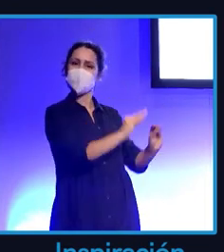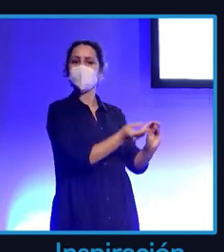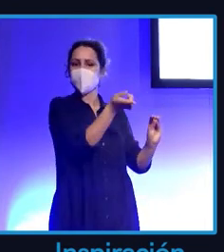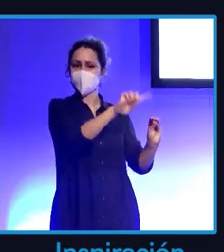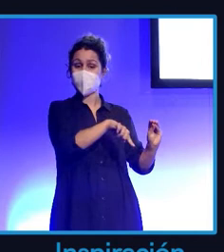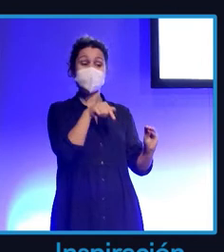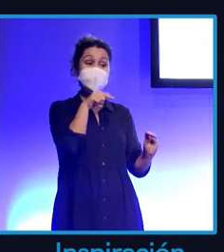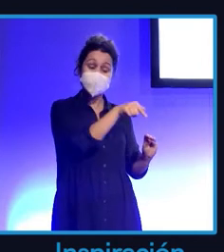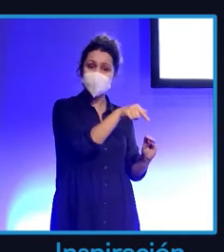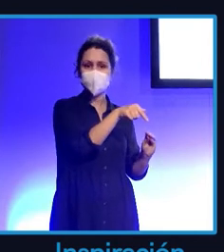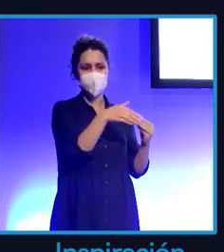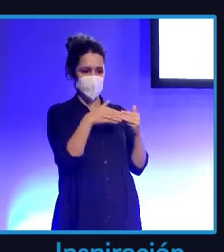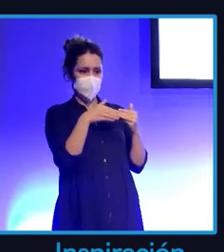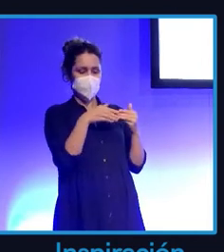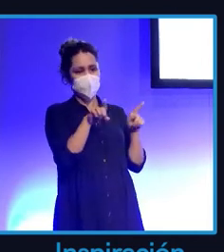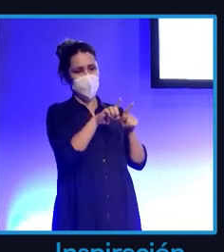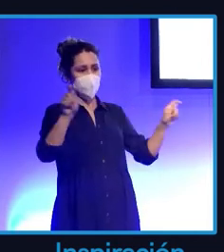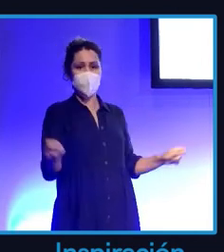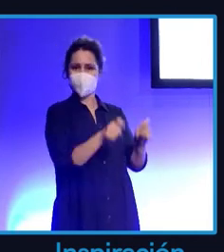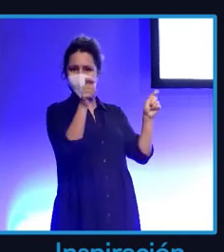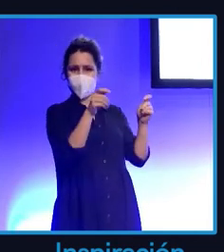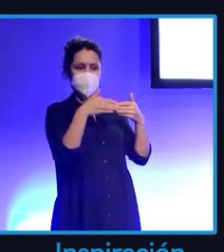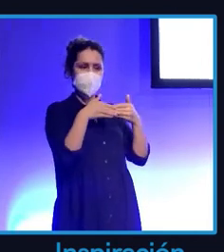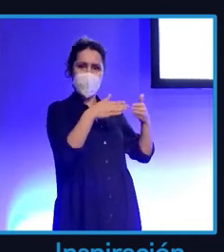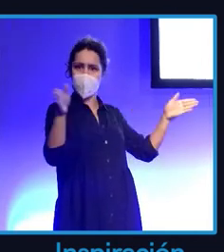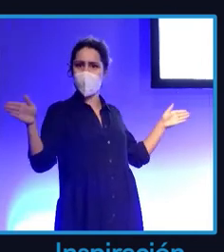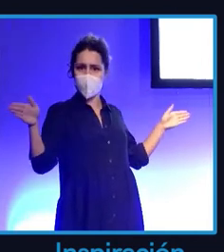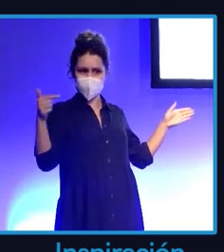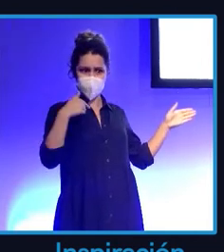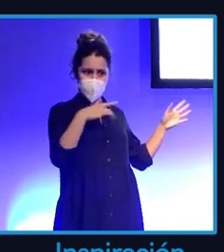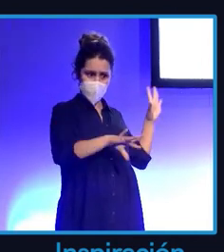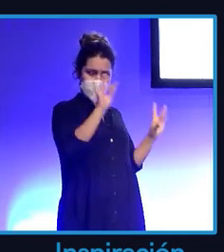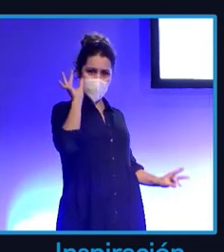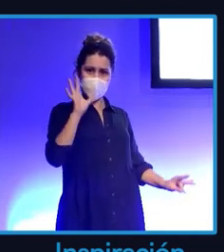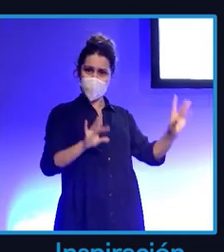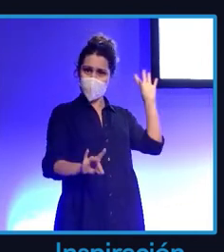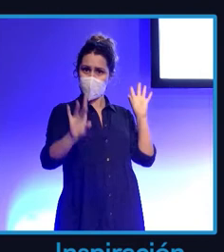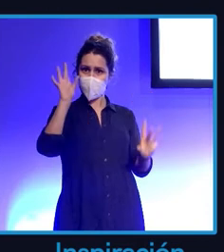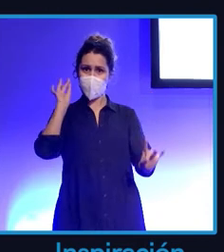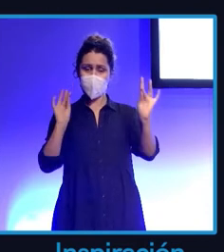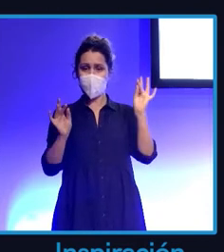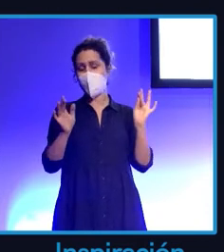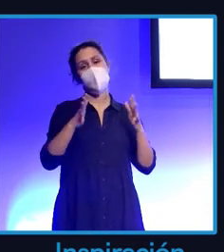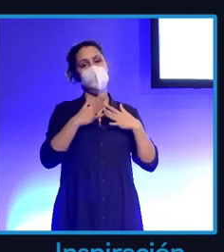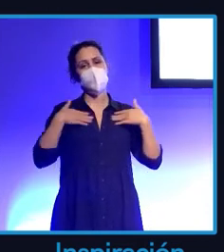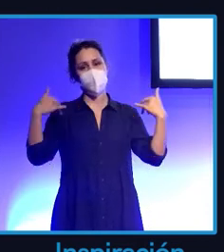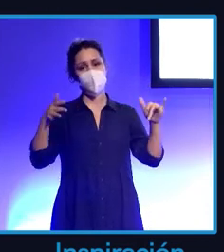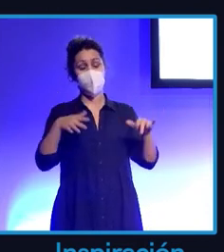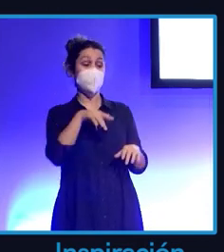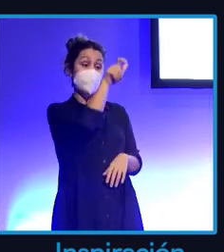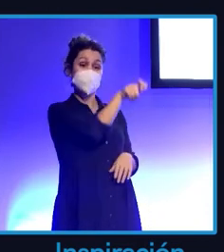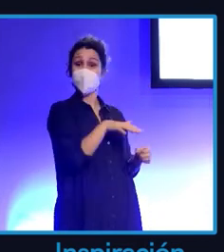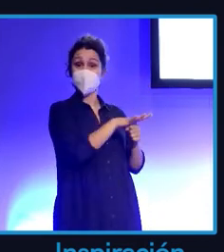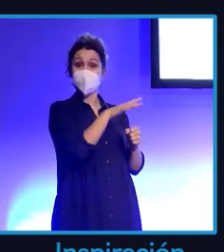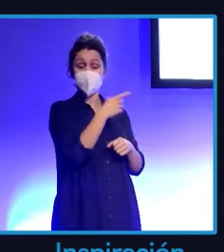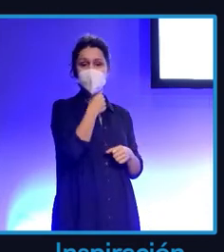puerta muy grande a la publicidad que nos da la opción de poder elegir la publicidad que queremos consumir. Si ese influencer no te gusta porque no te sientes identificado,